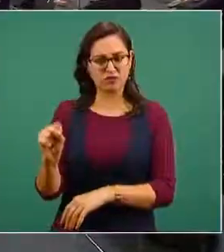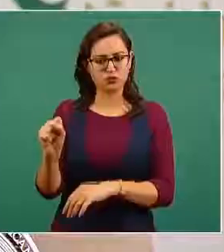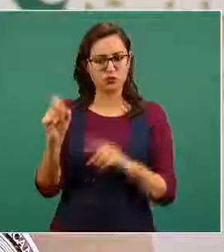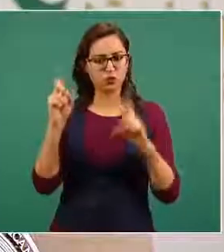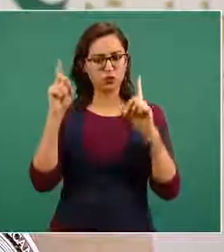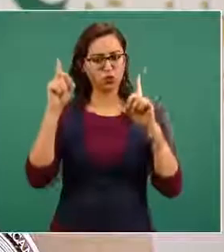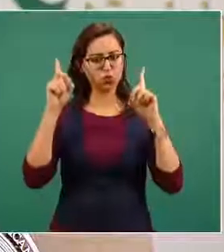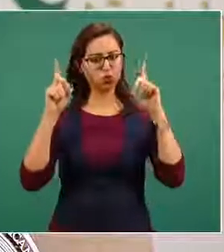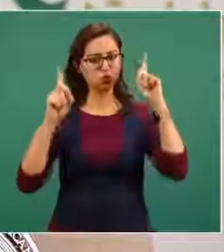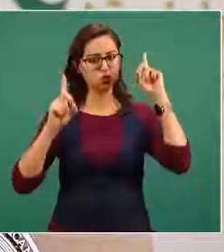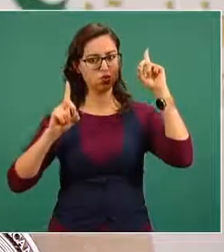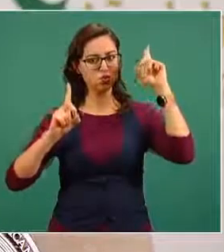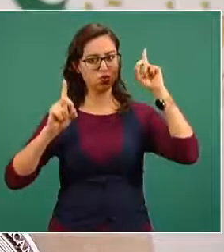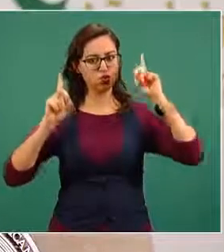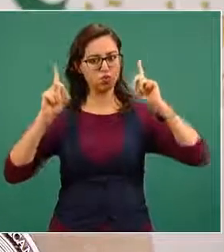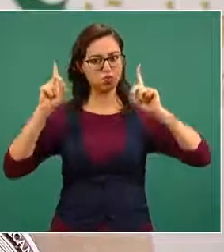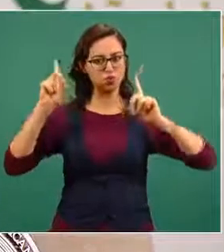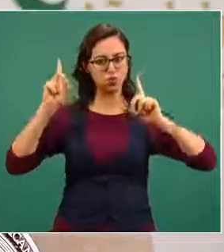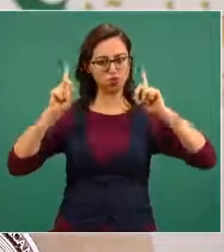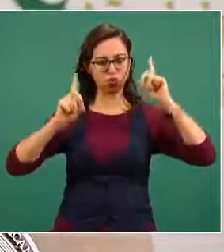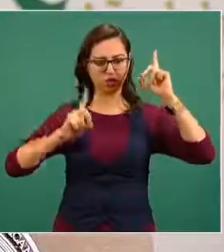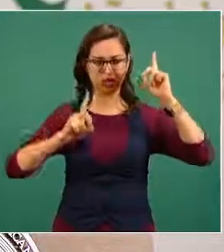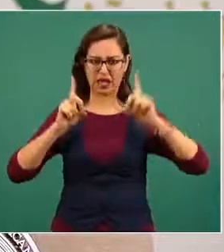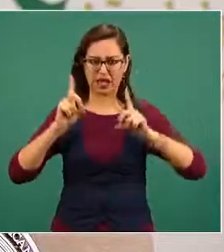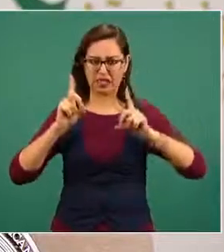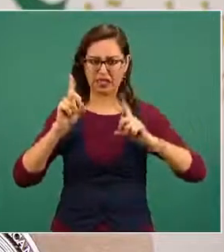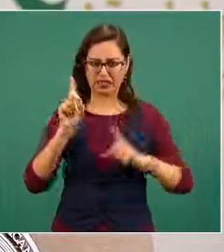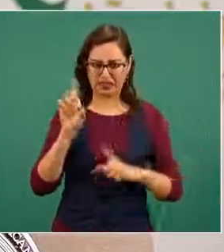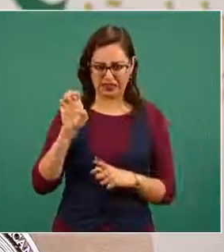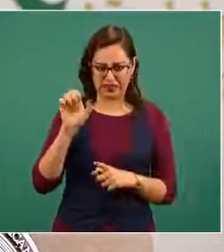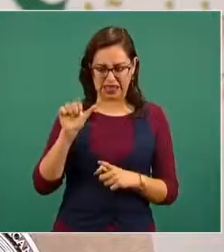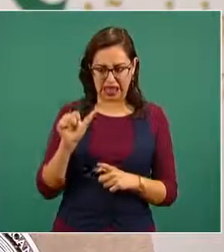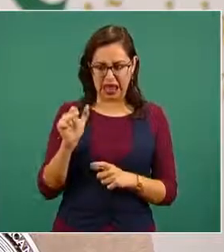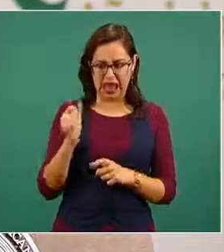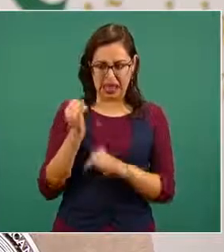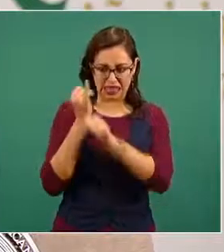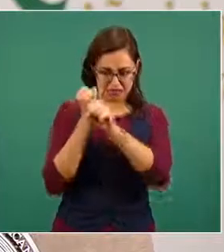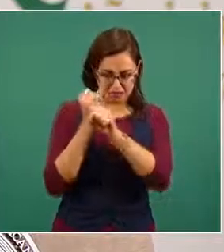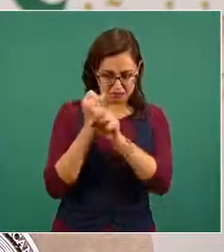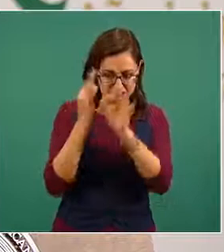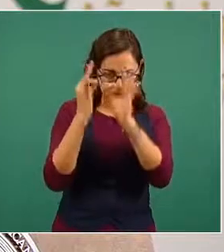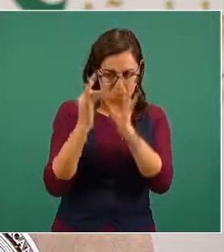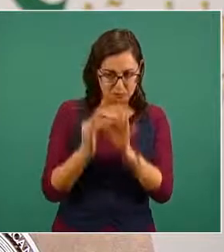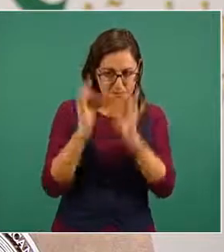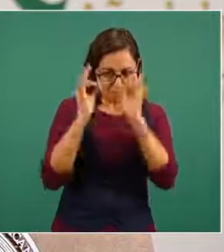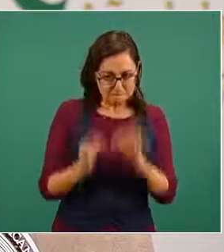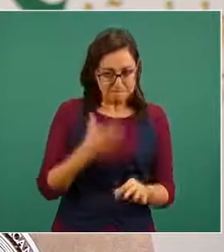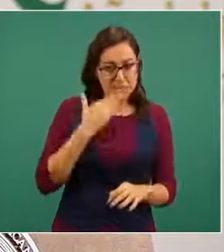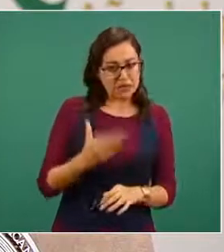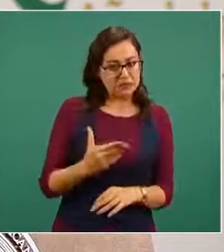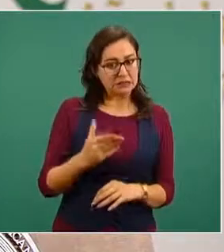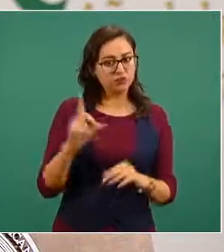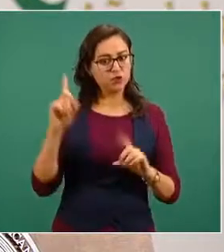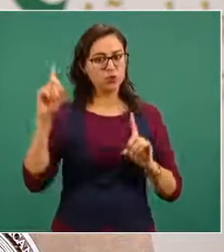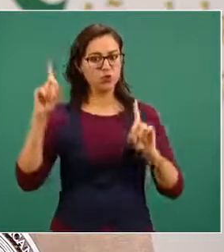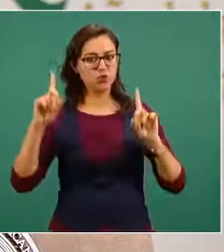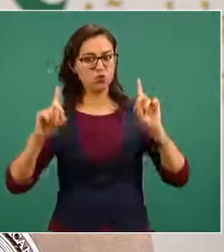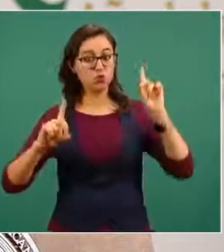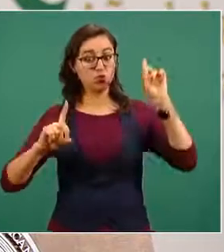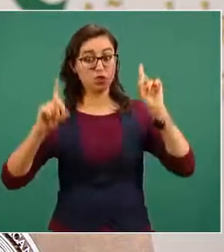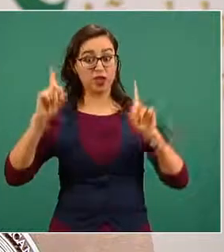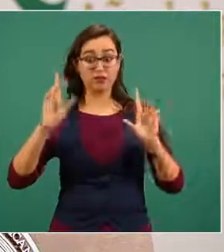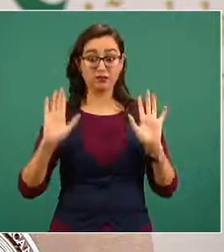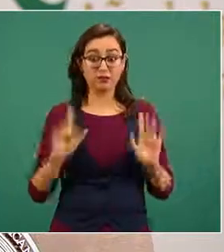pone eleva dudas sobre la prevención y proceso desde